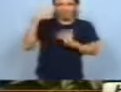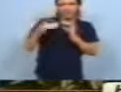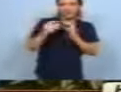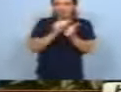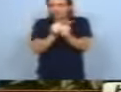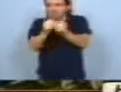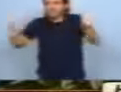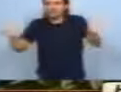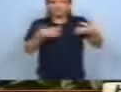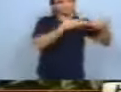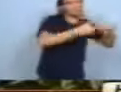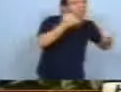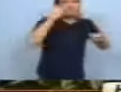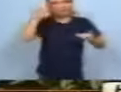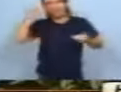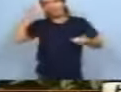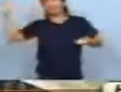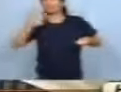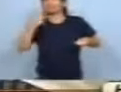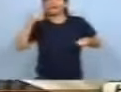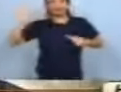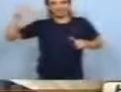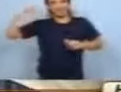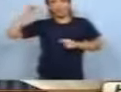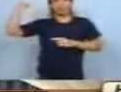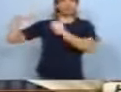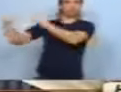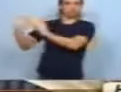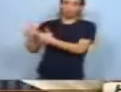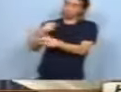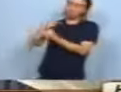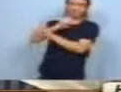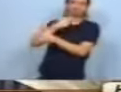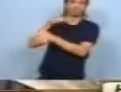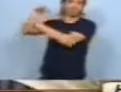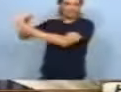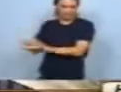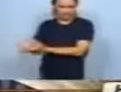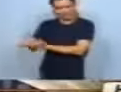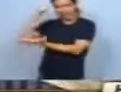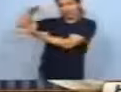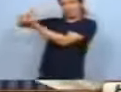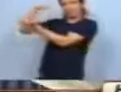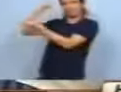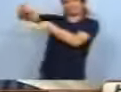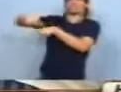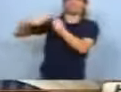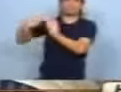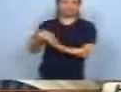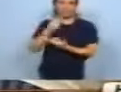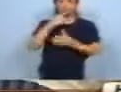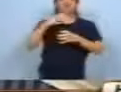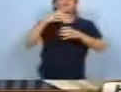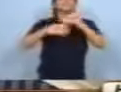proyectos y las ideas de ustedes y lo que él quería hacer, que ese era negocio? Y claro, por eso no quería yo. Porque ya una empresa es un negocio. Porque si las